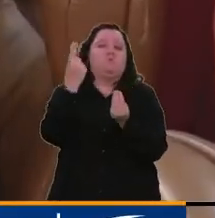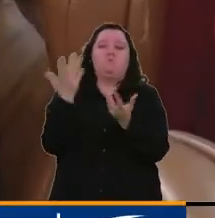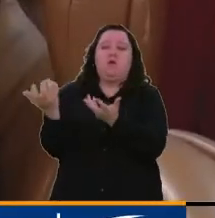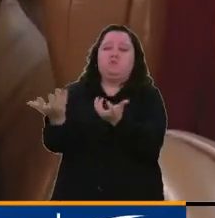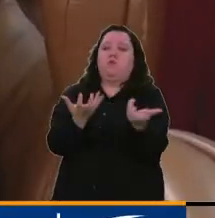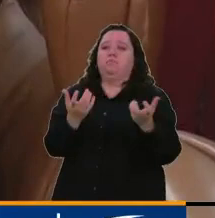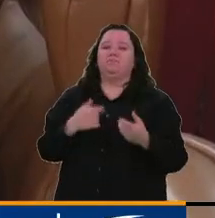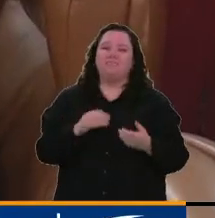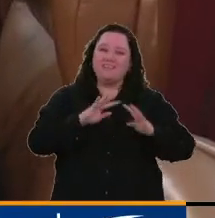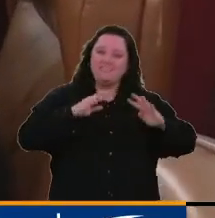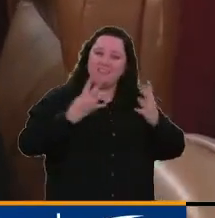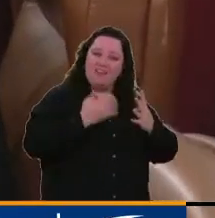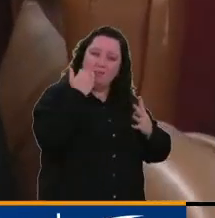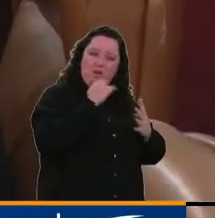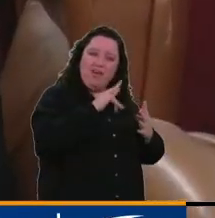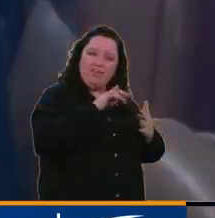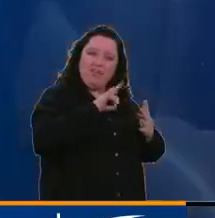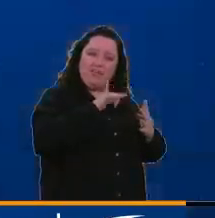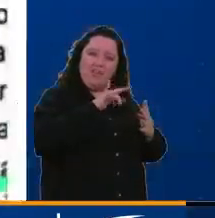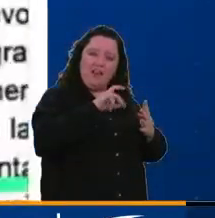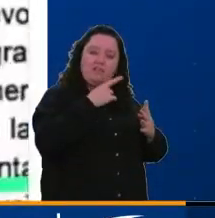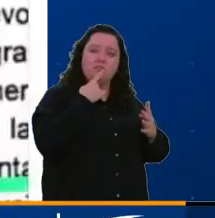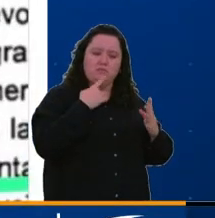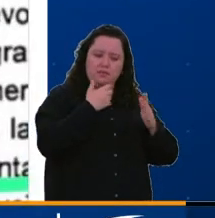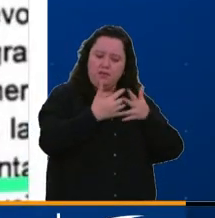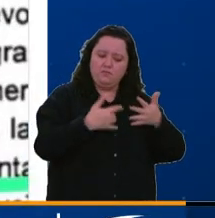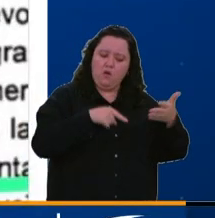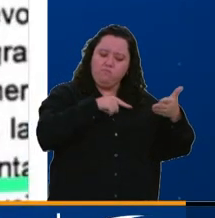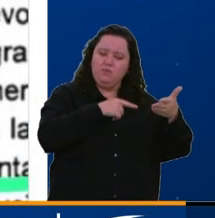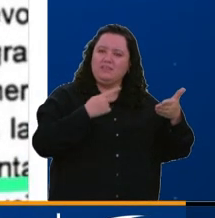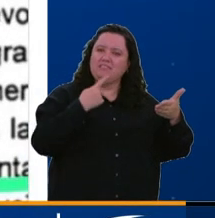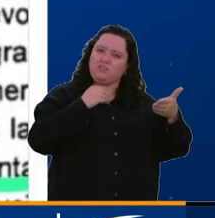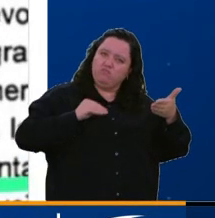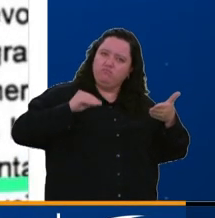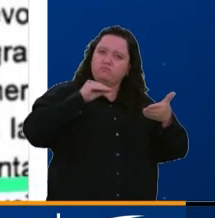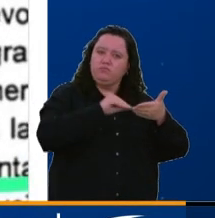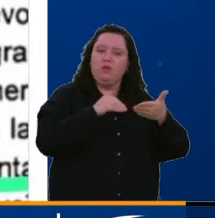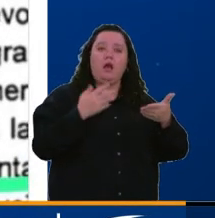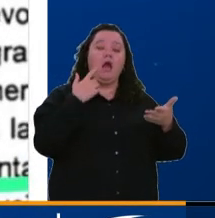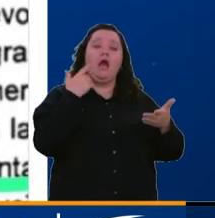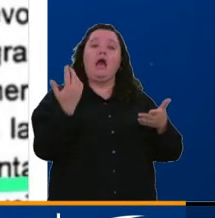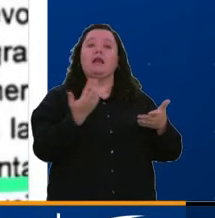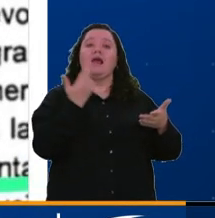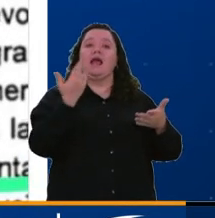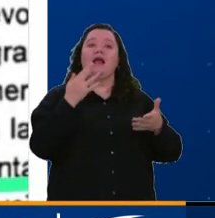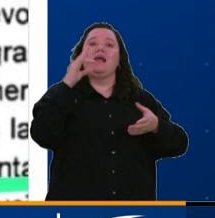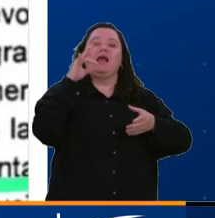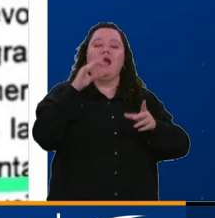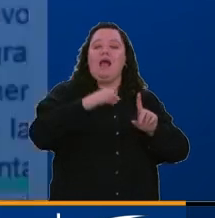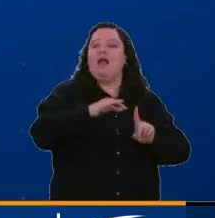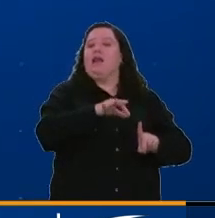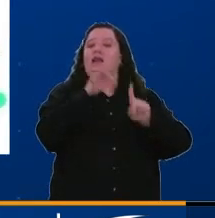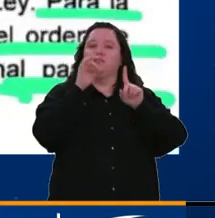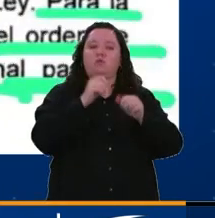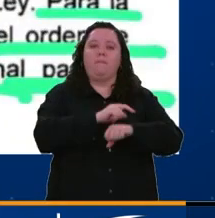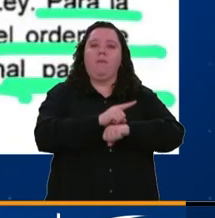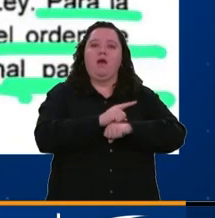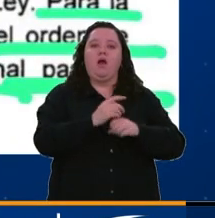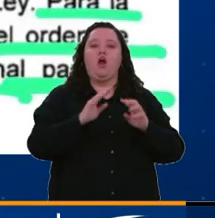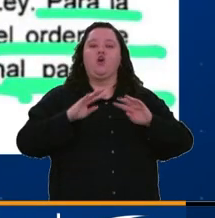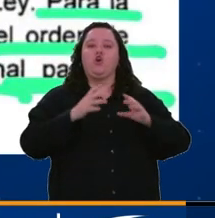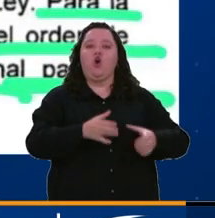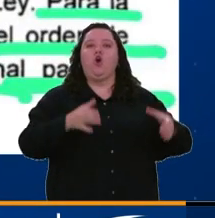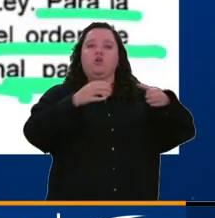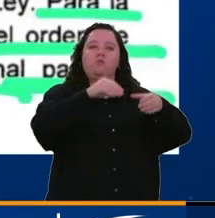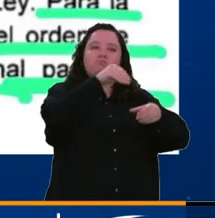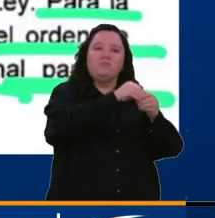senadora Katherine Miranda denuncia que en el texto fue incluido la reelección inmediata de los actuales congresistas que estén en